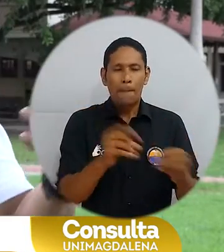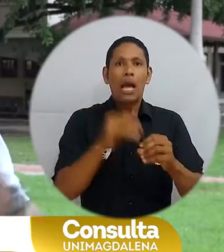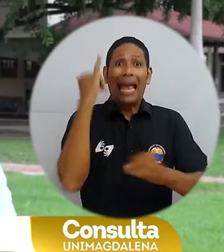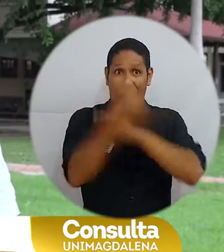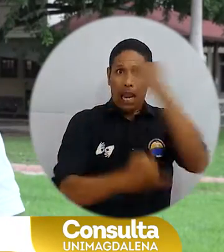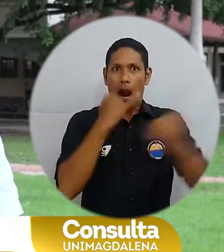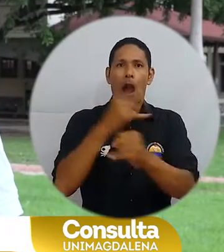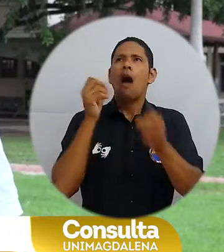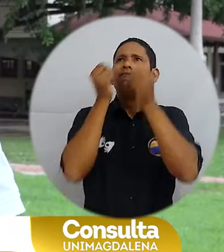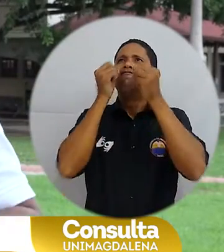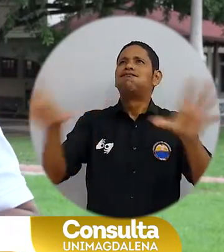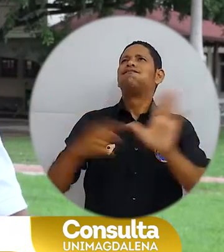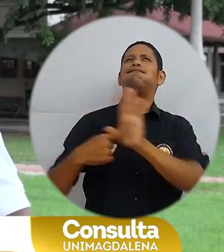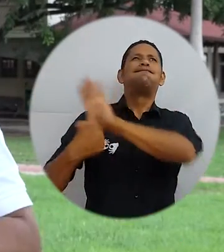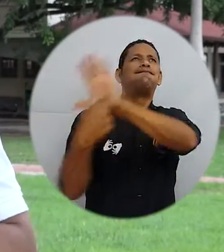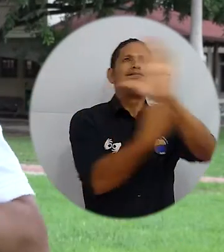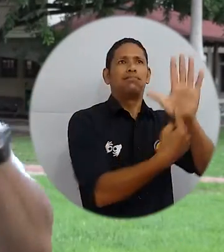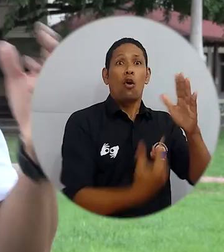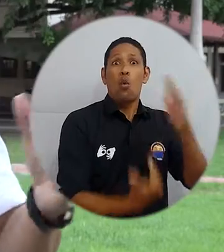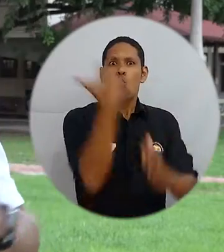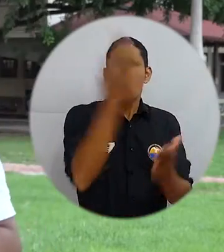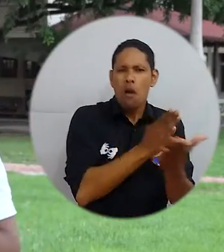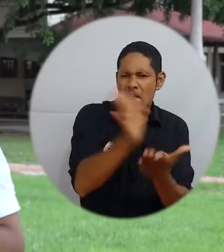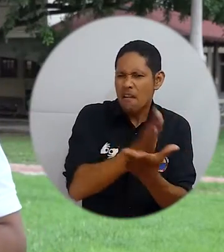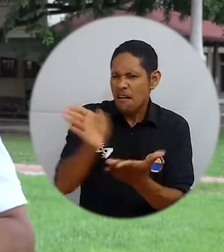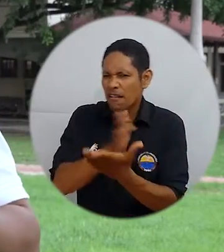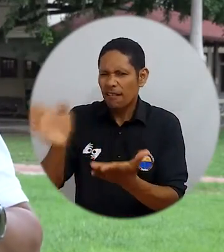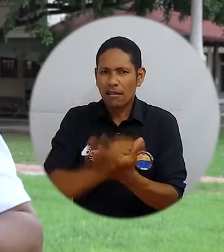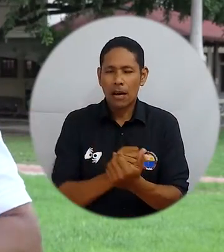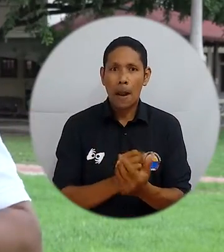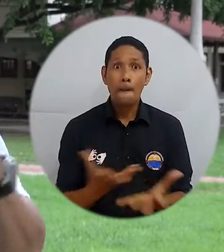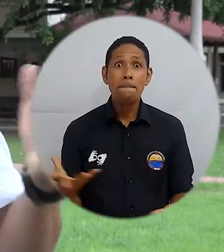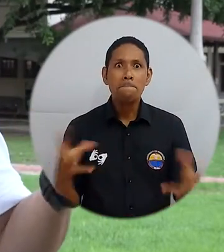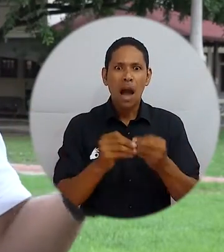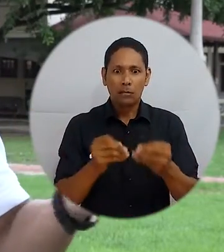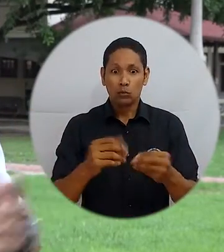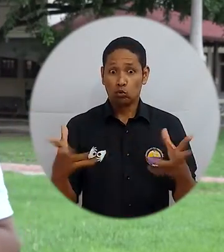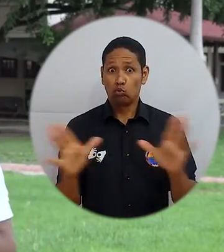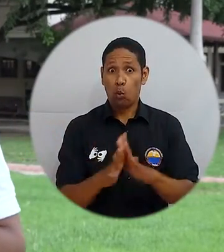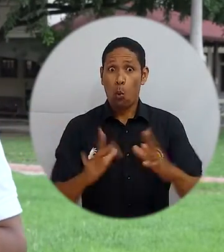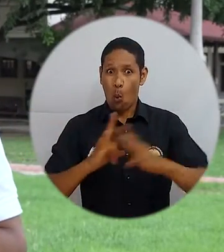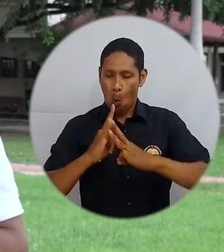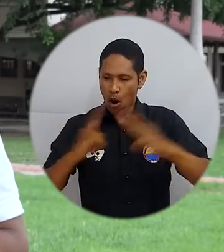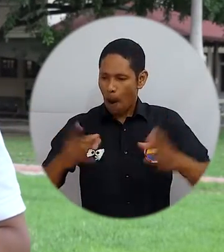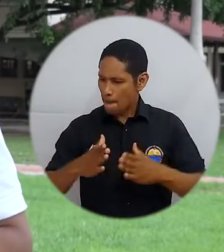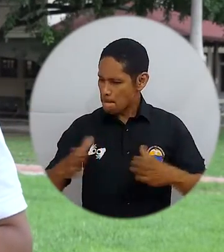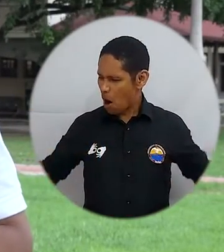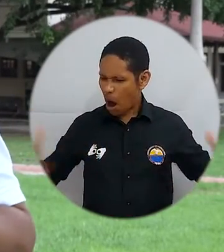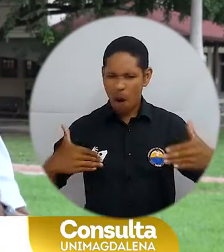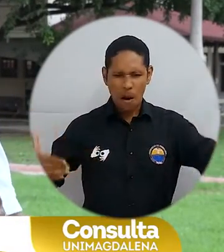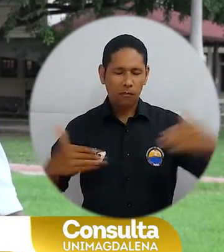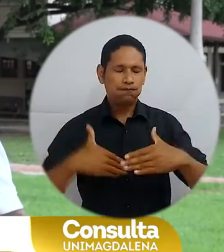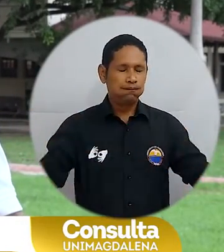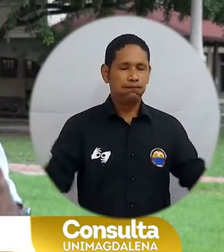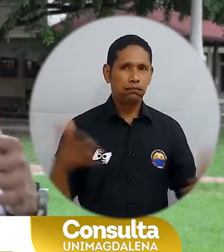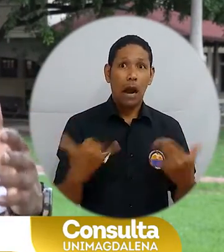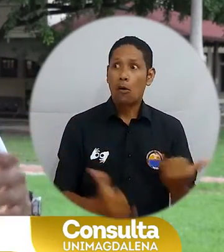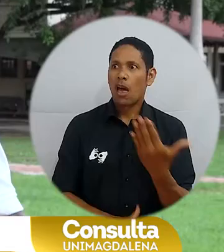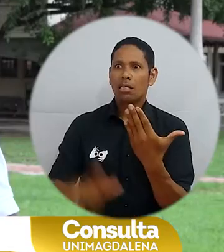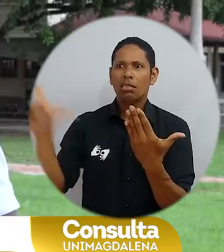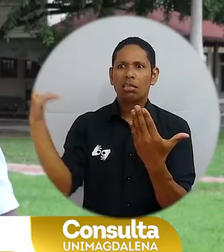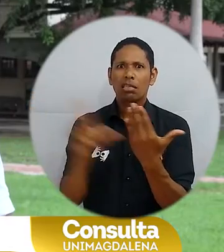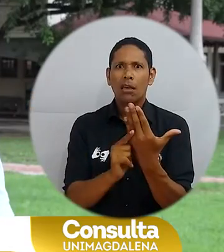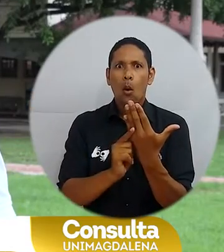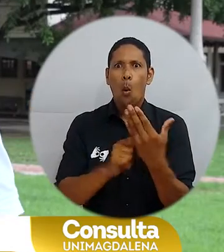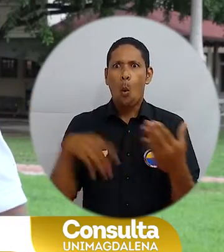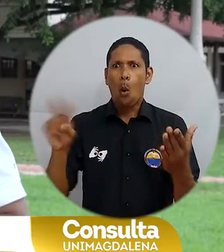capacidad de internacionalización, la posibilidad de crear nuevos programas, la posibilidad de expandir los límites de la universidad. Gracias a la tecnología y la